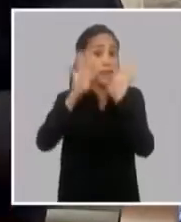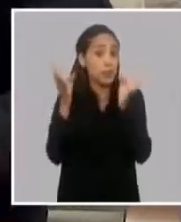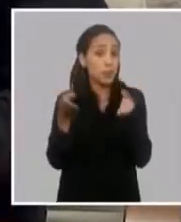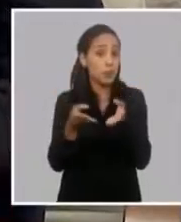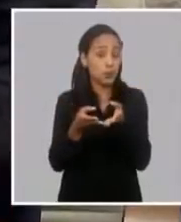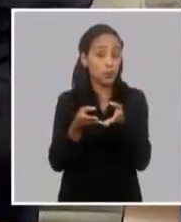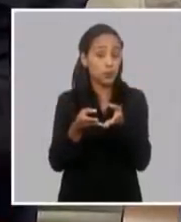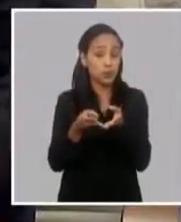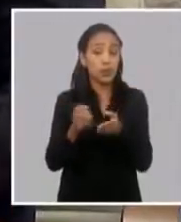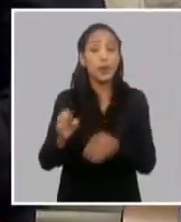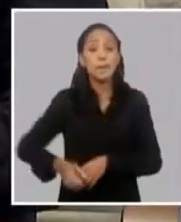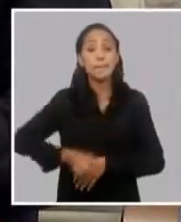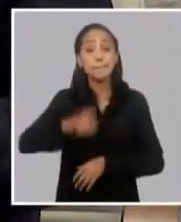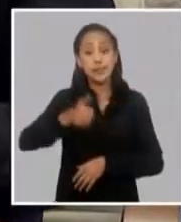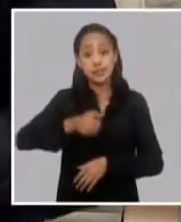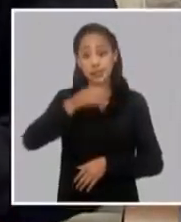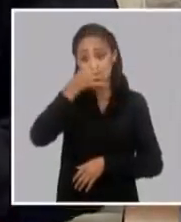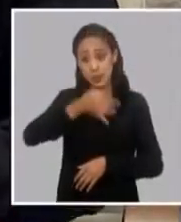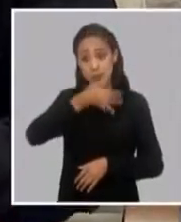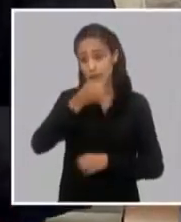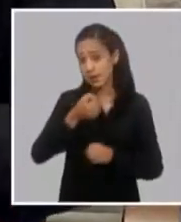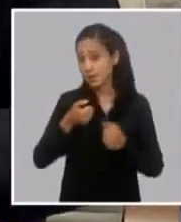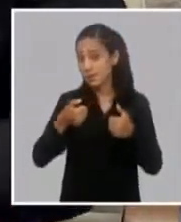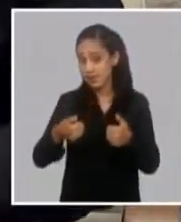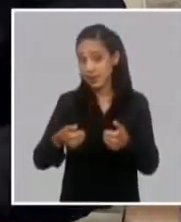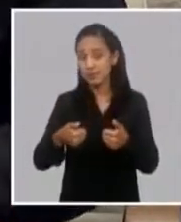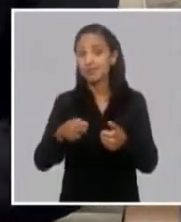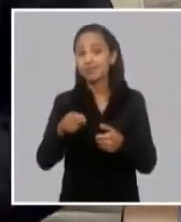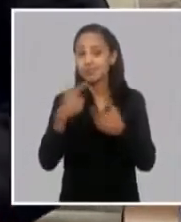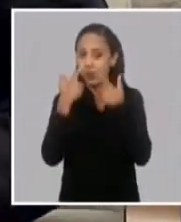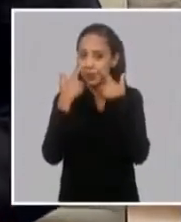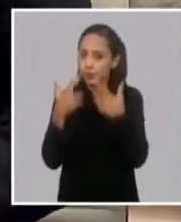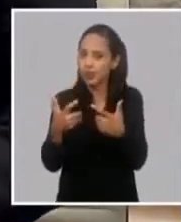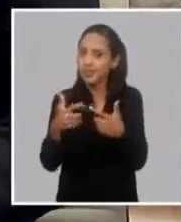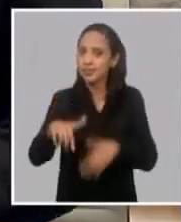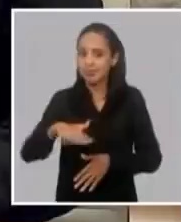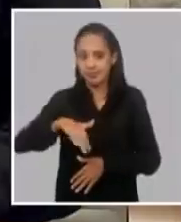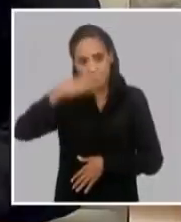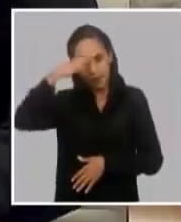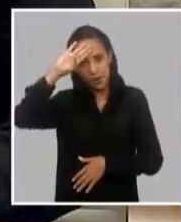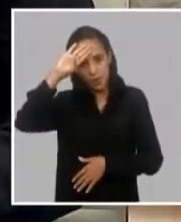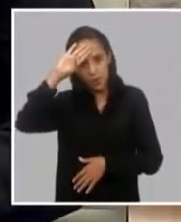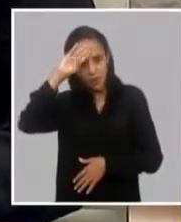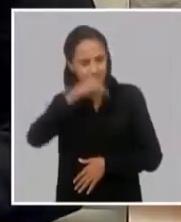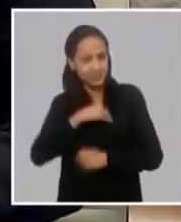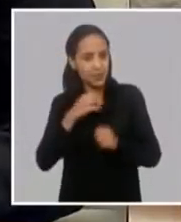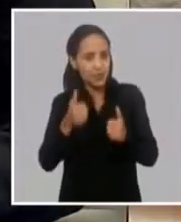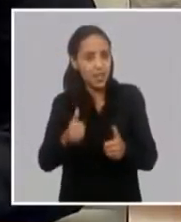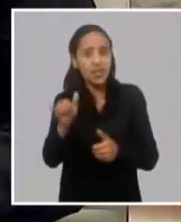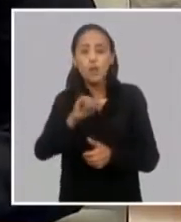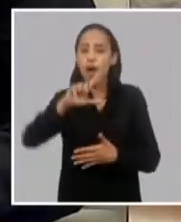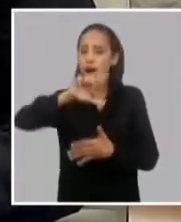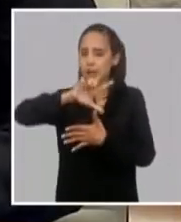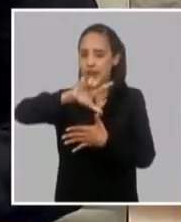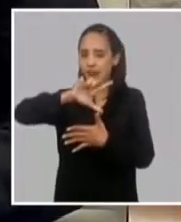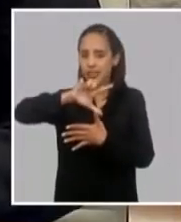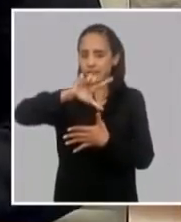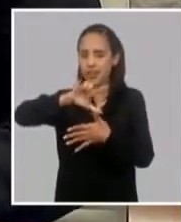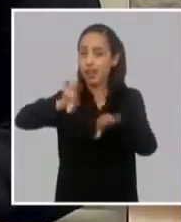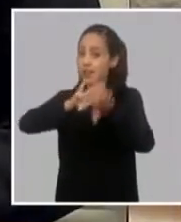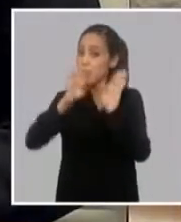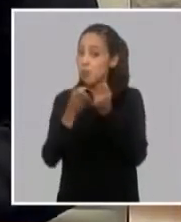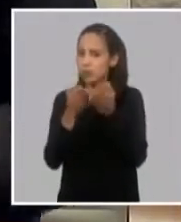el presidente lo explicaba bien y lo que representa eso para Cuba, América Latina y el mundo.